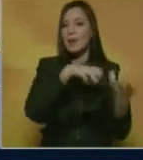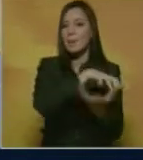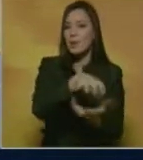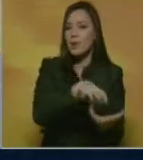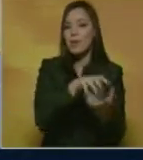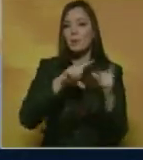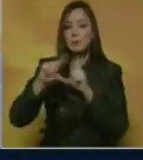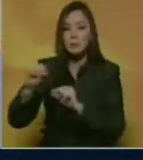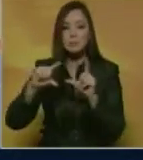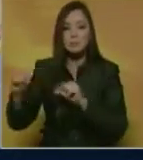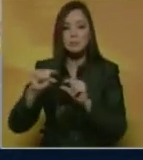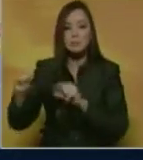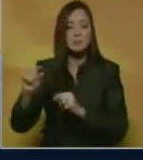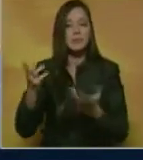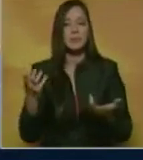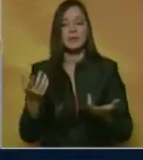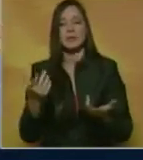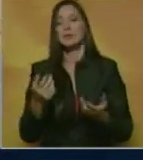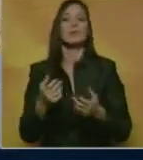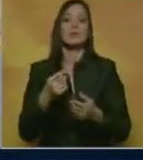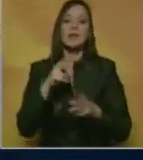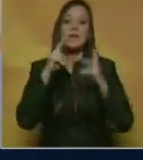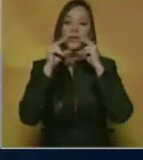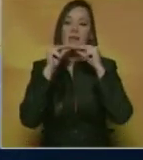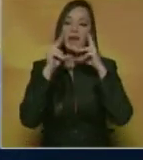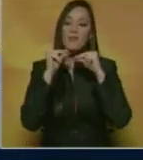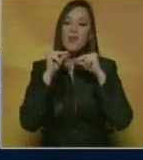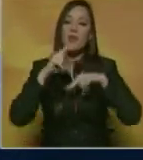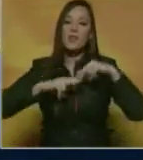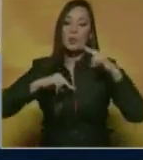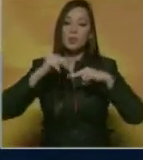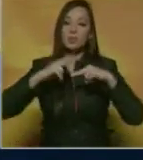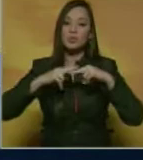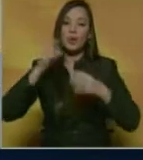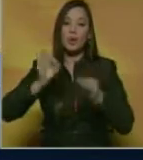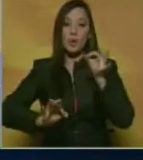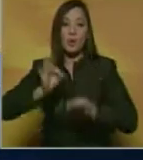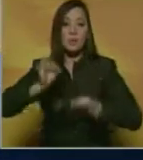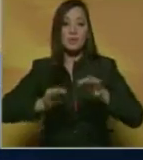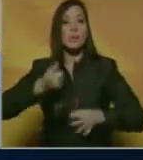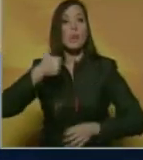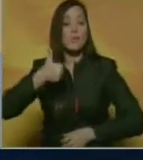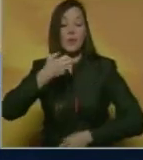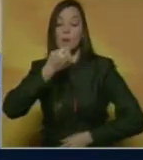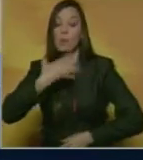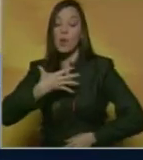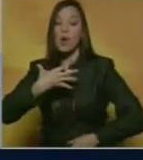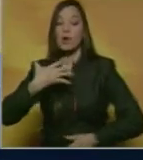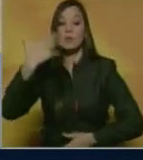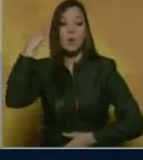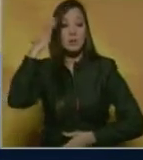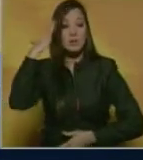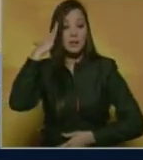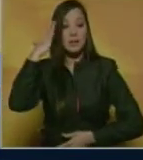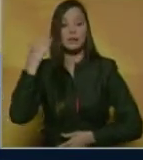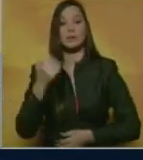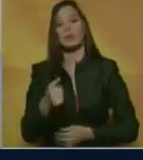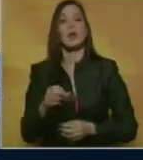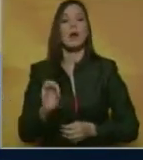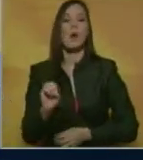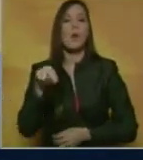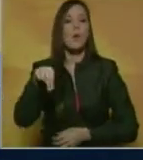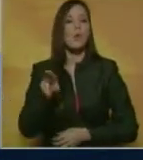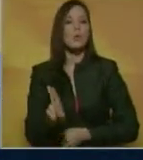La loable, construcción jurídica internacional de la Organización de las Naciones Unidas